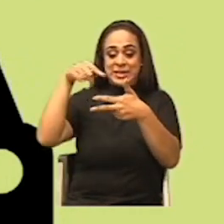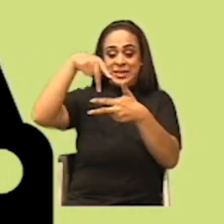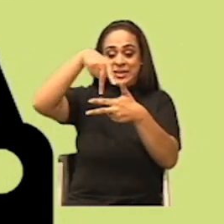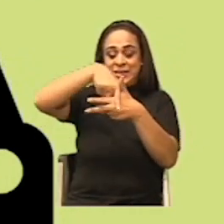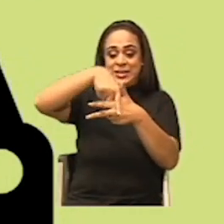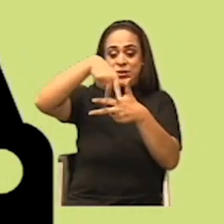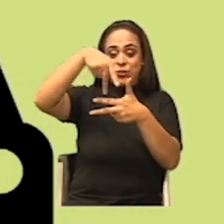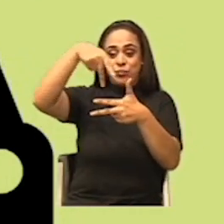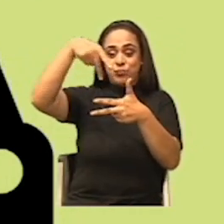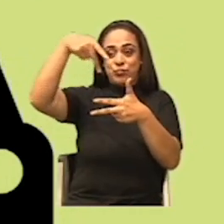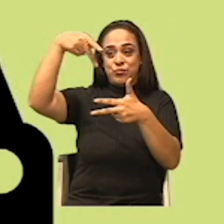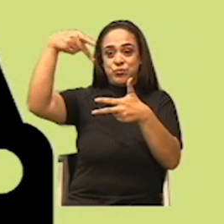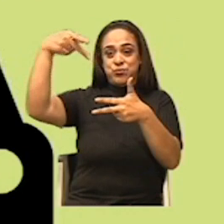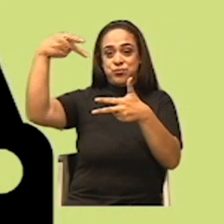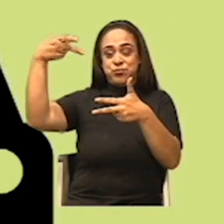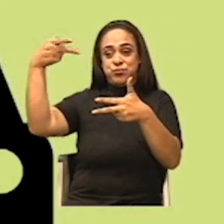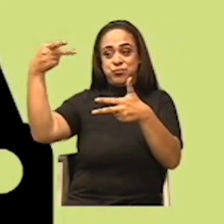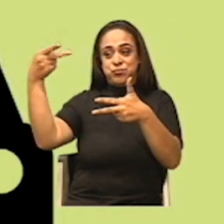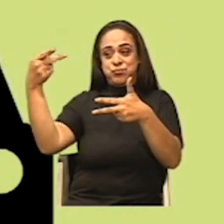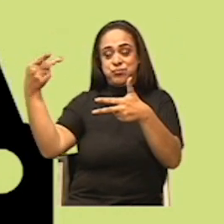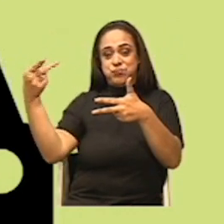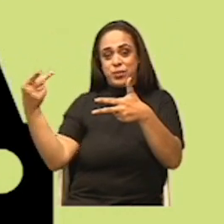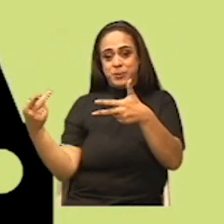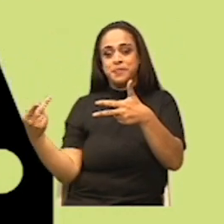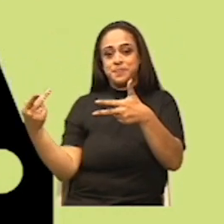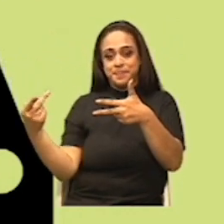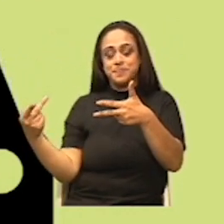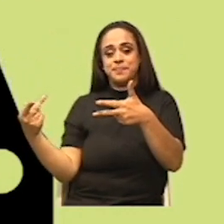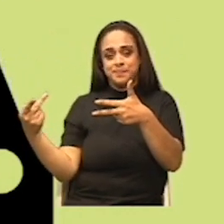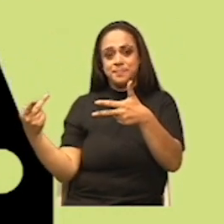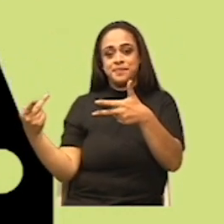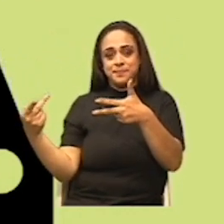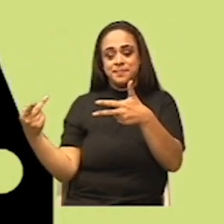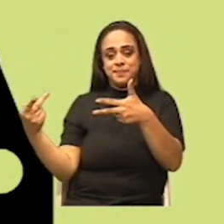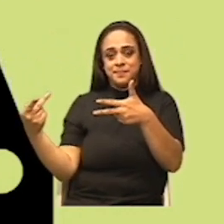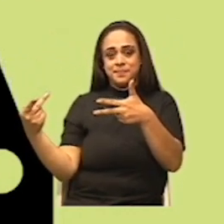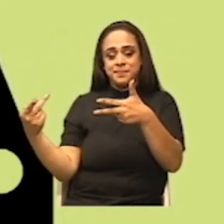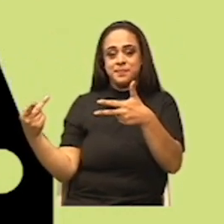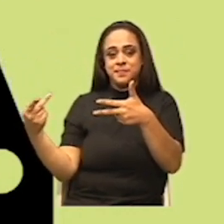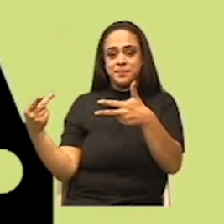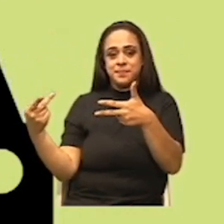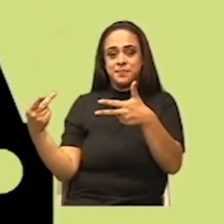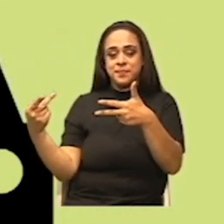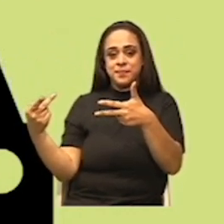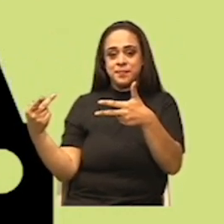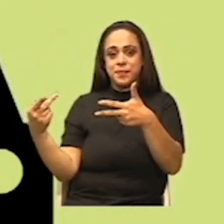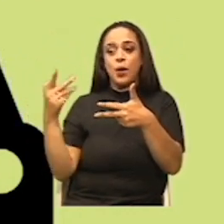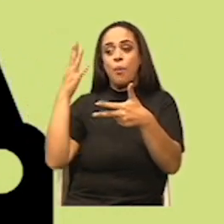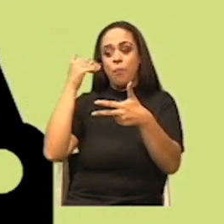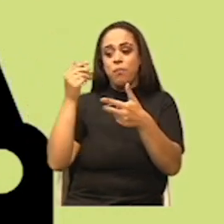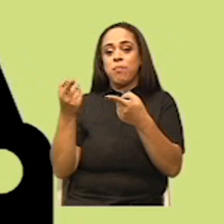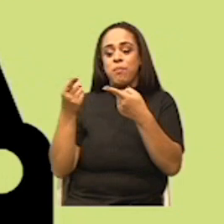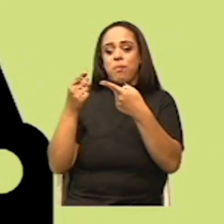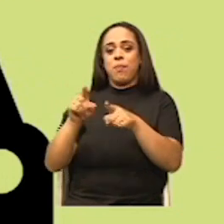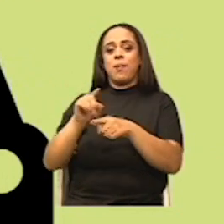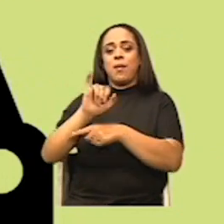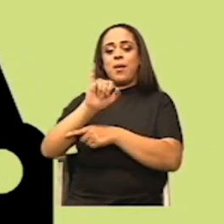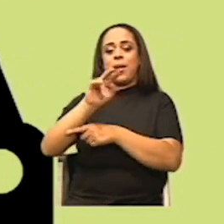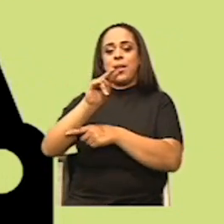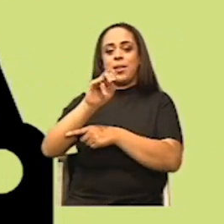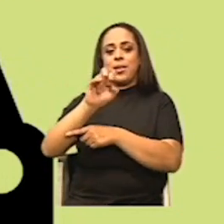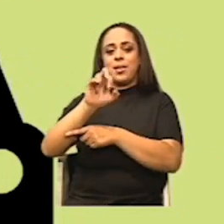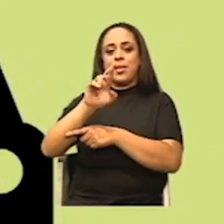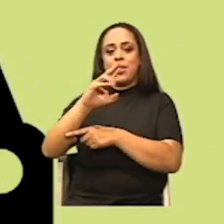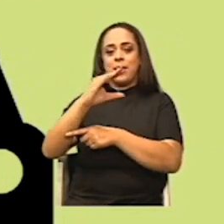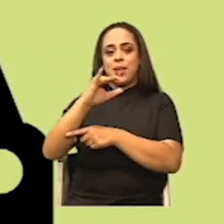continuará con el movimiento a velocidad constante y en línea recta por inercia. Entonces, en un ejemplo